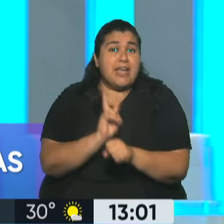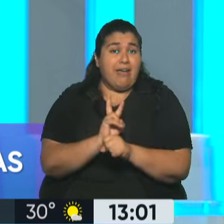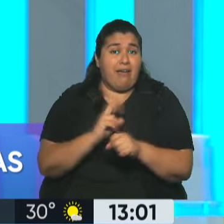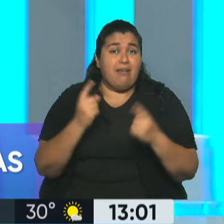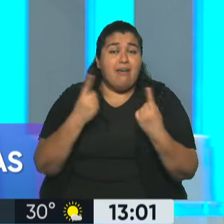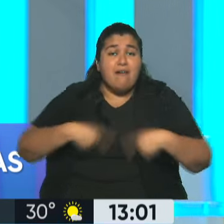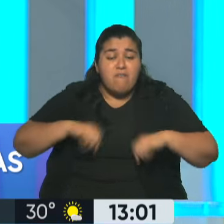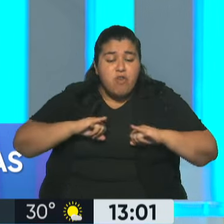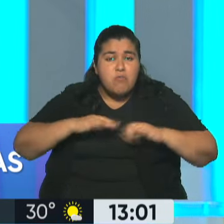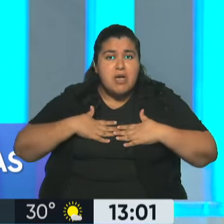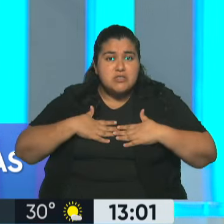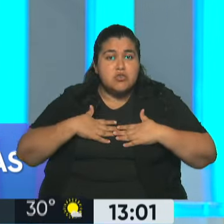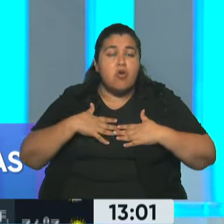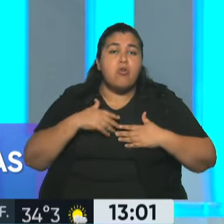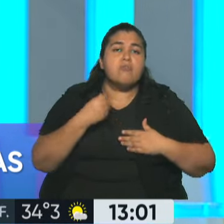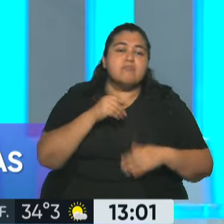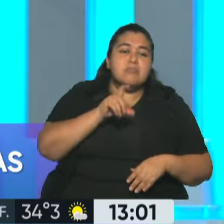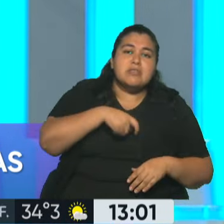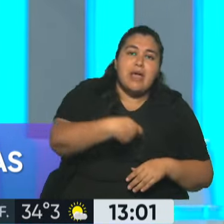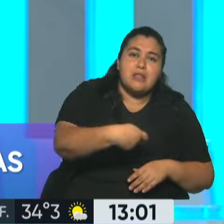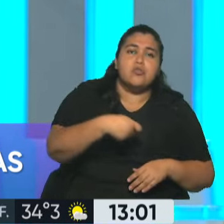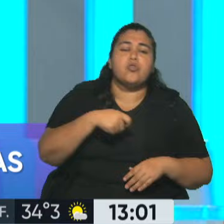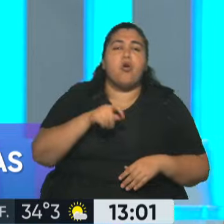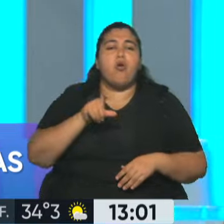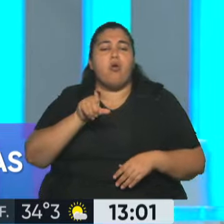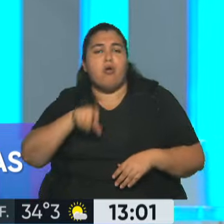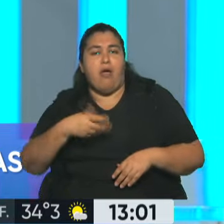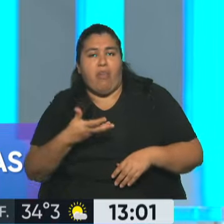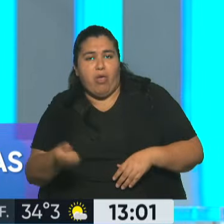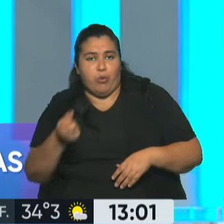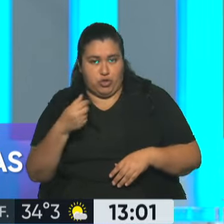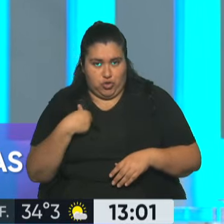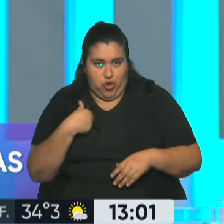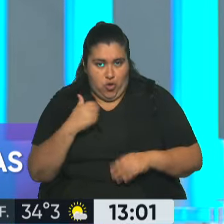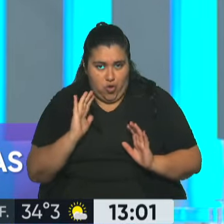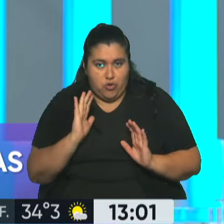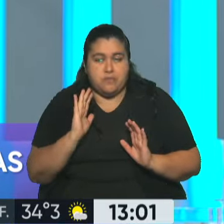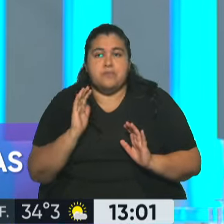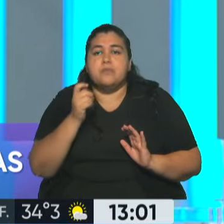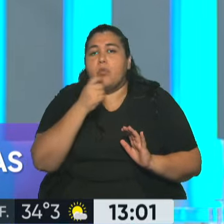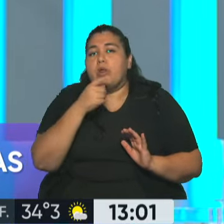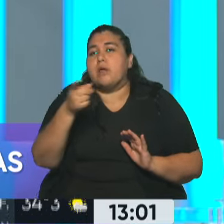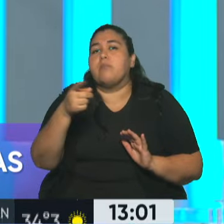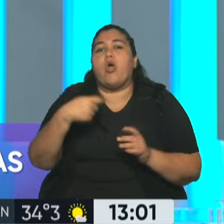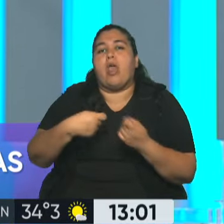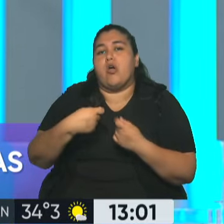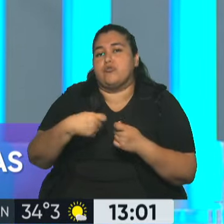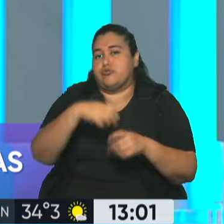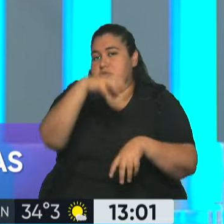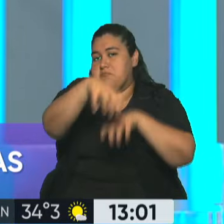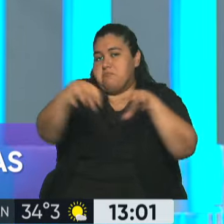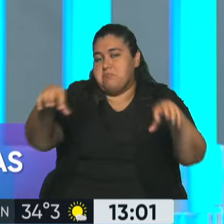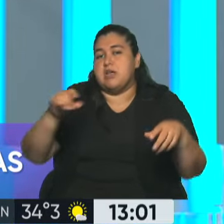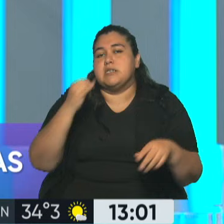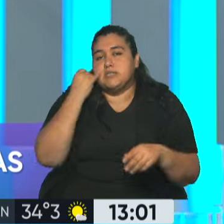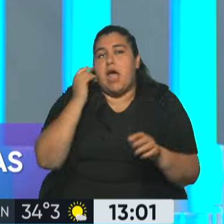tarjetas de crédito y de débito. O sea que ahora, yo, en 180 días, cuando los comercios ya se adecúen a todo, puedan tener las herramientas